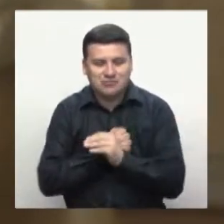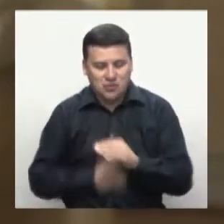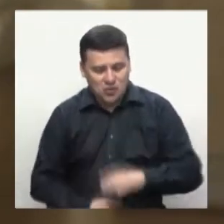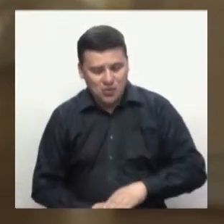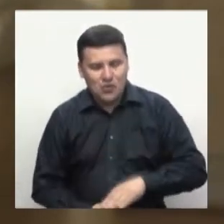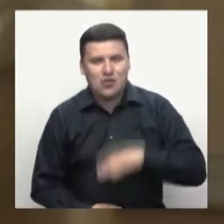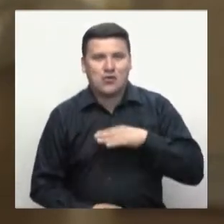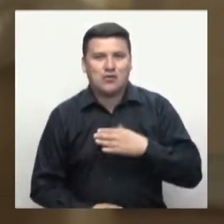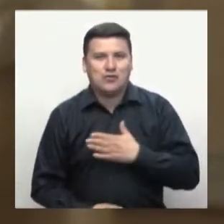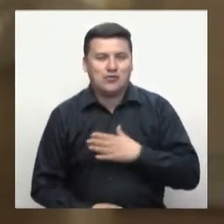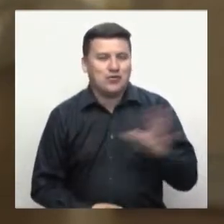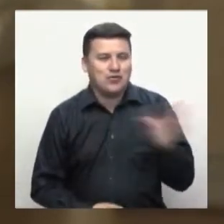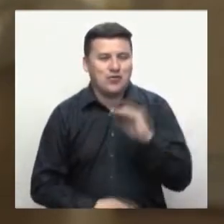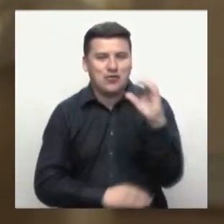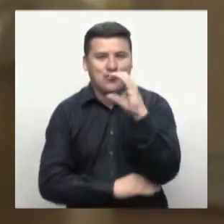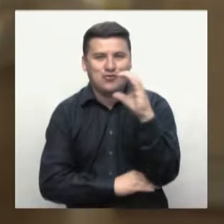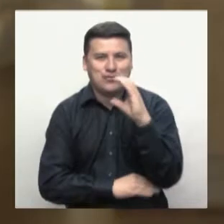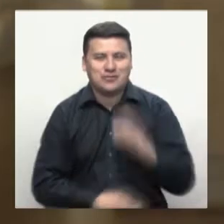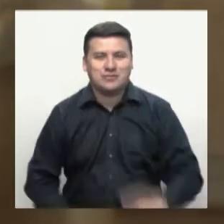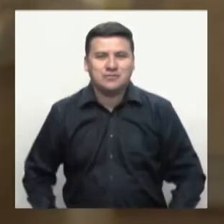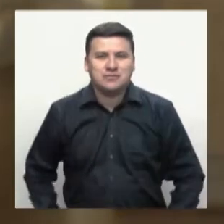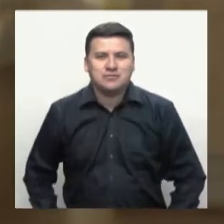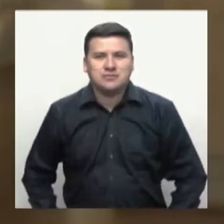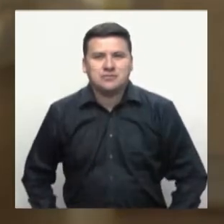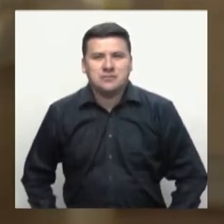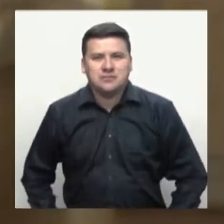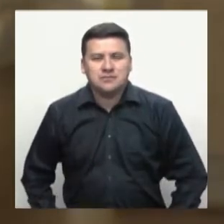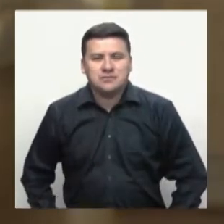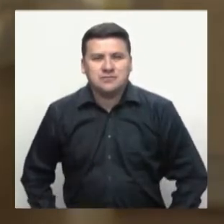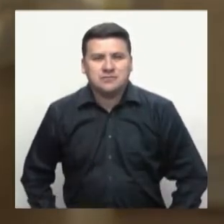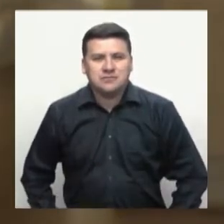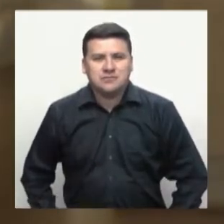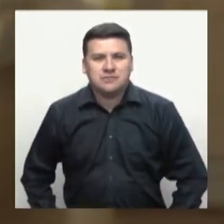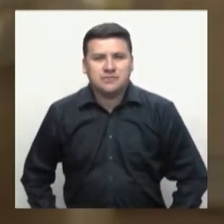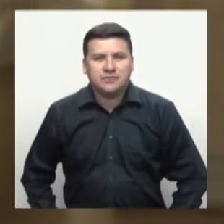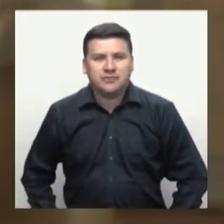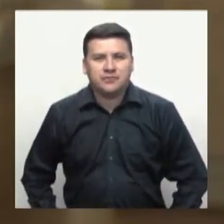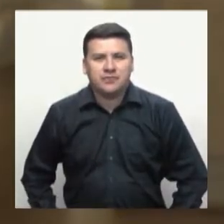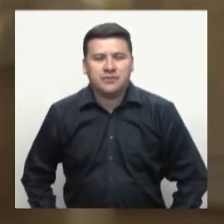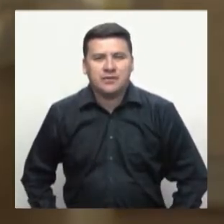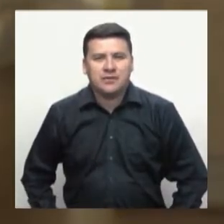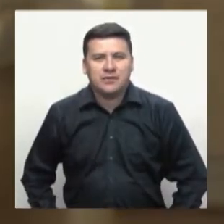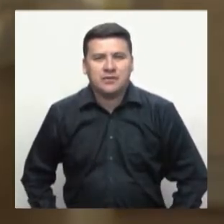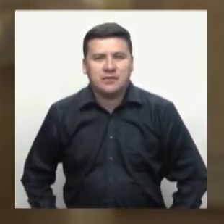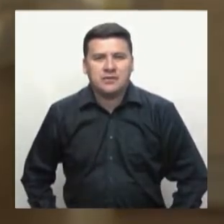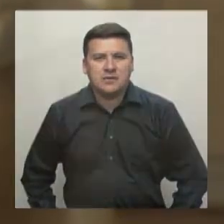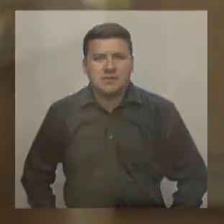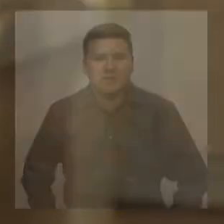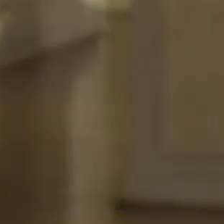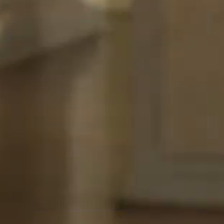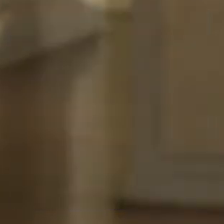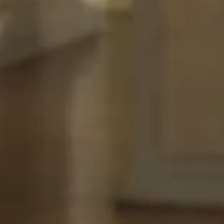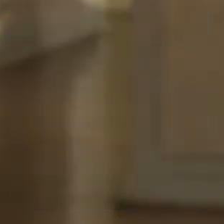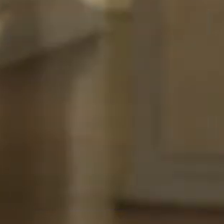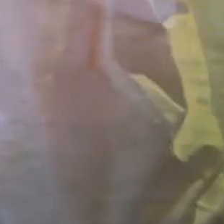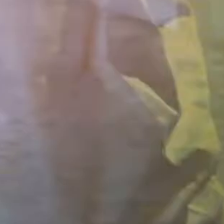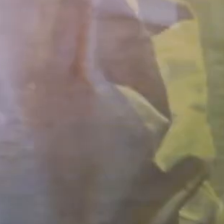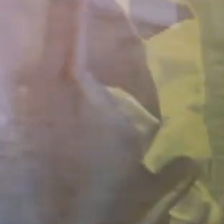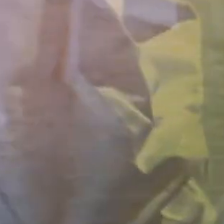Bienvenidos al SENA, la entidad más querida y el orgullo de todos los colombianos.